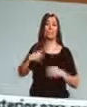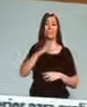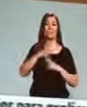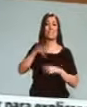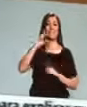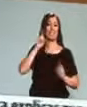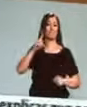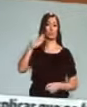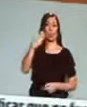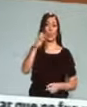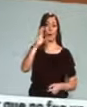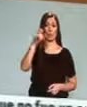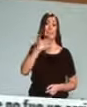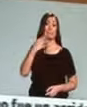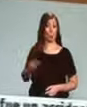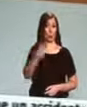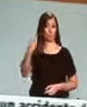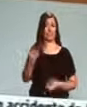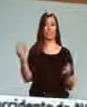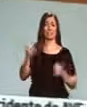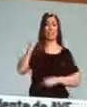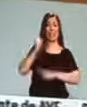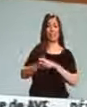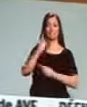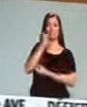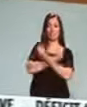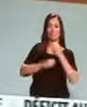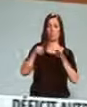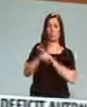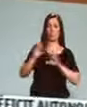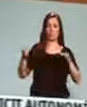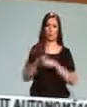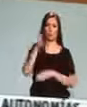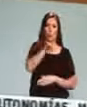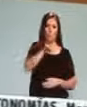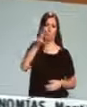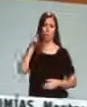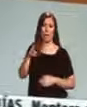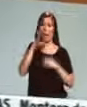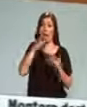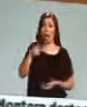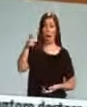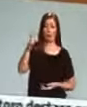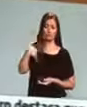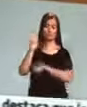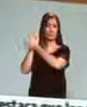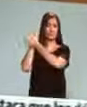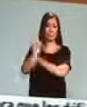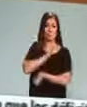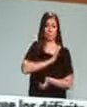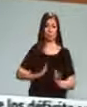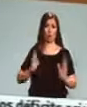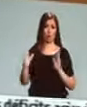que implica a un ex tesorero y ex gerente del Partido Popular actualmente en prisión